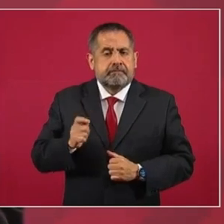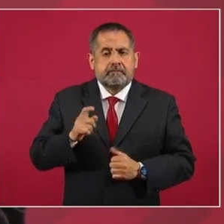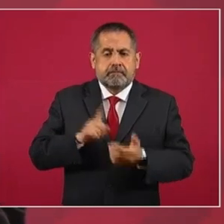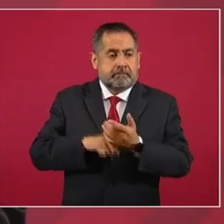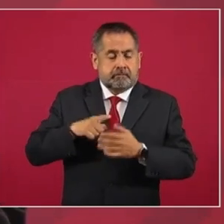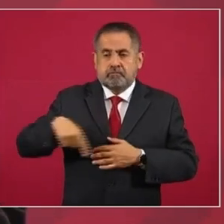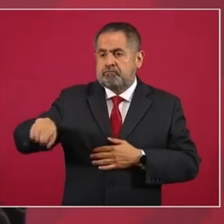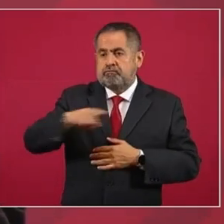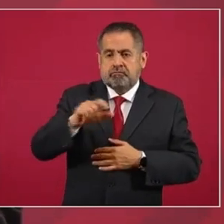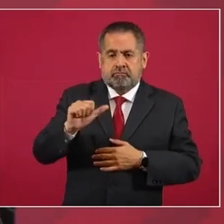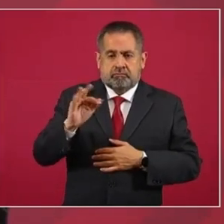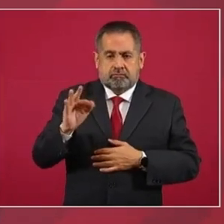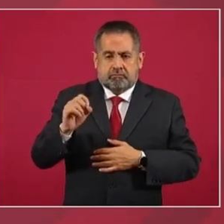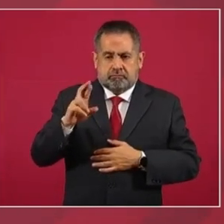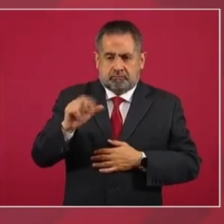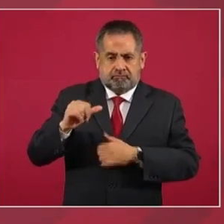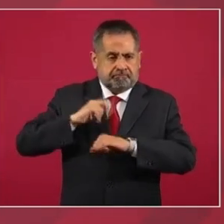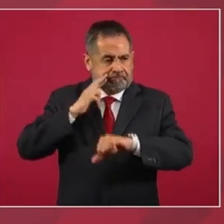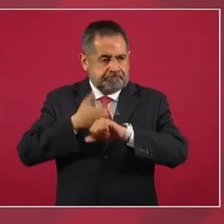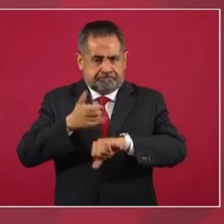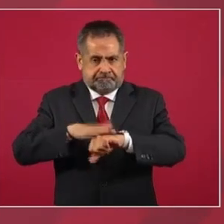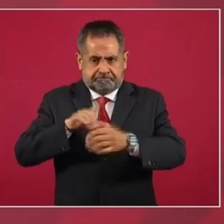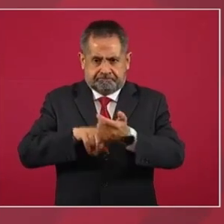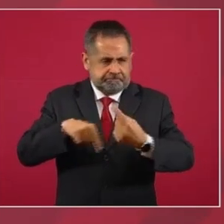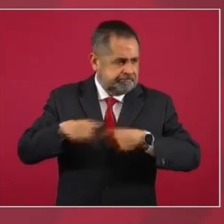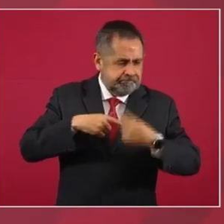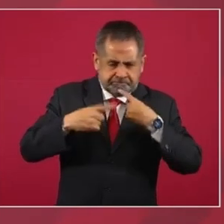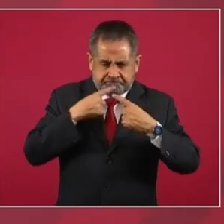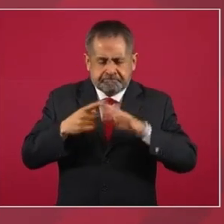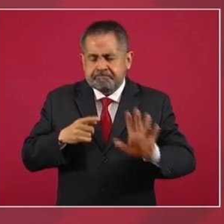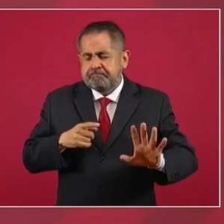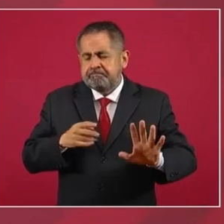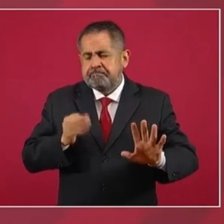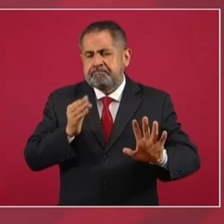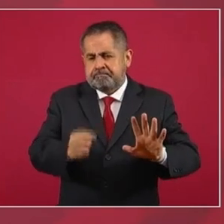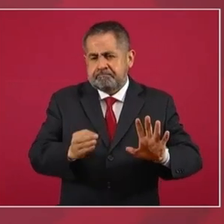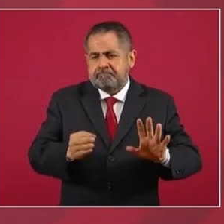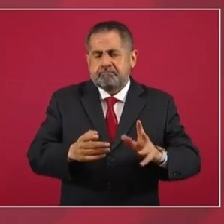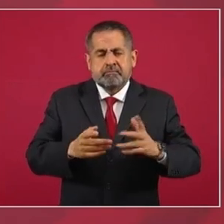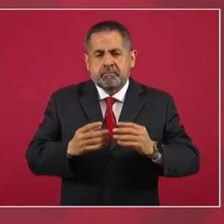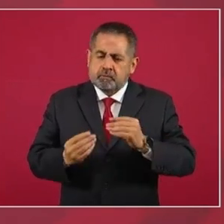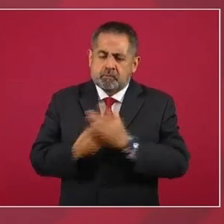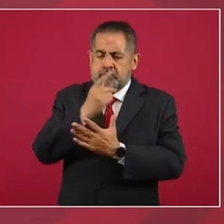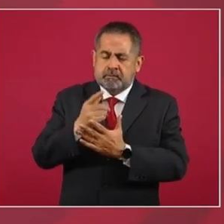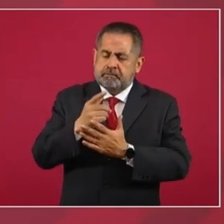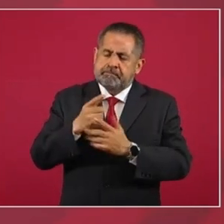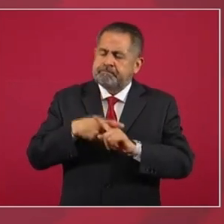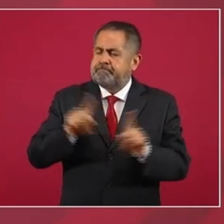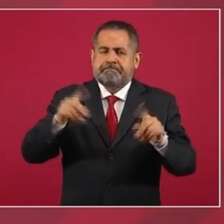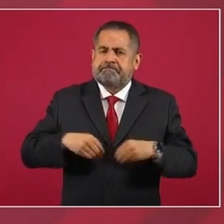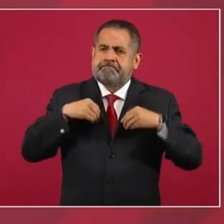que administran las Afores van a aceptar que es una nueva realidad.